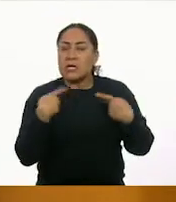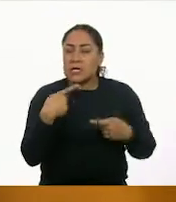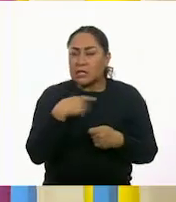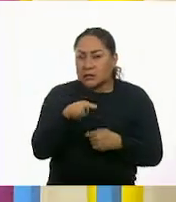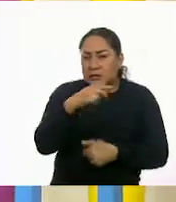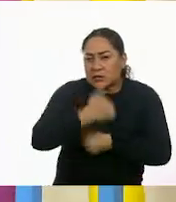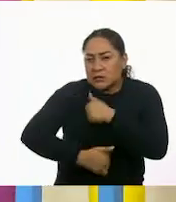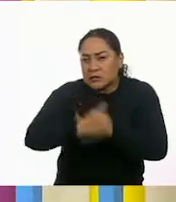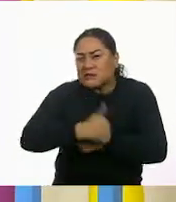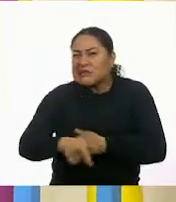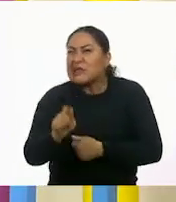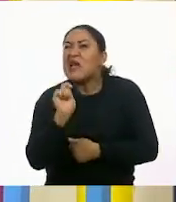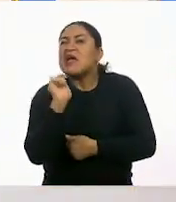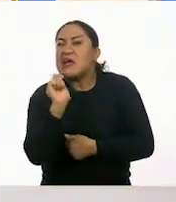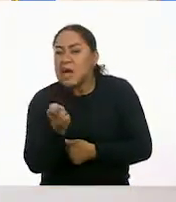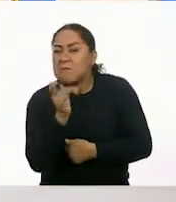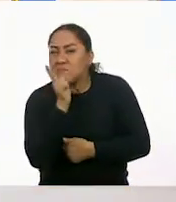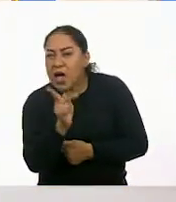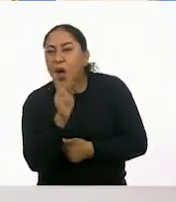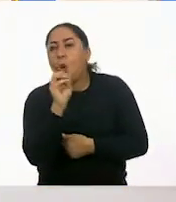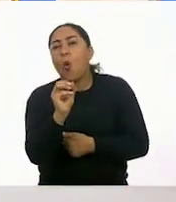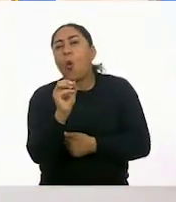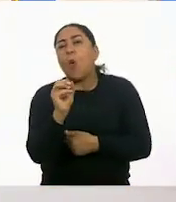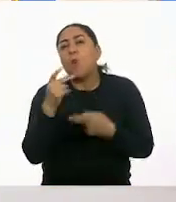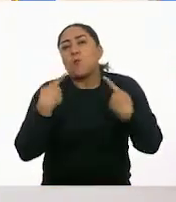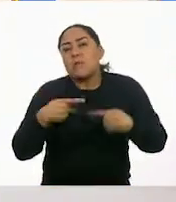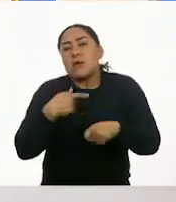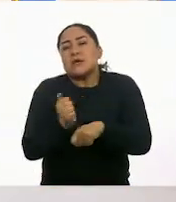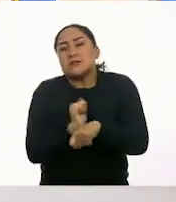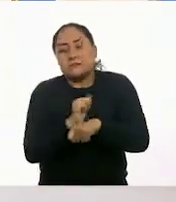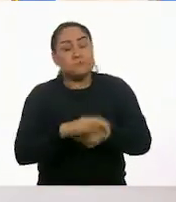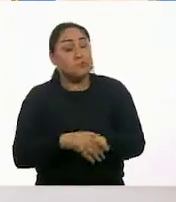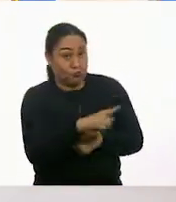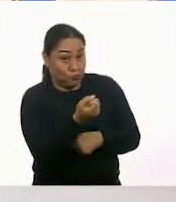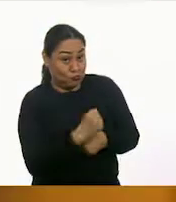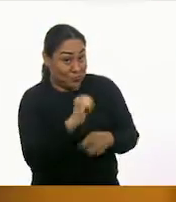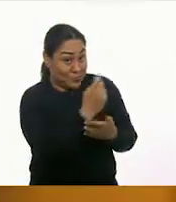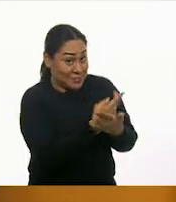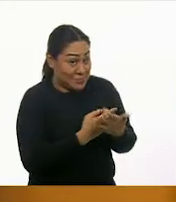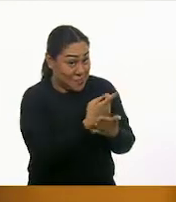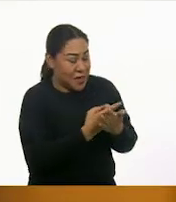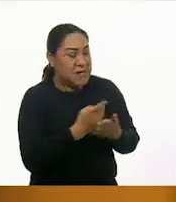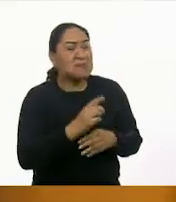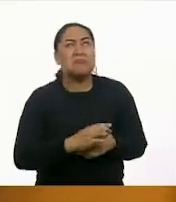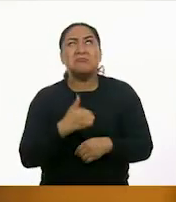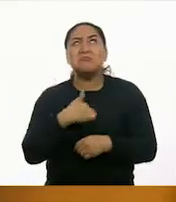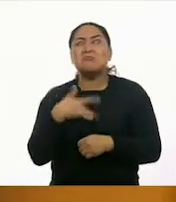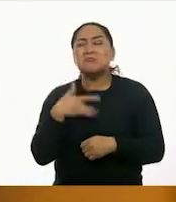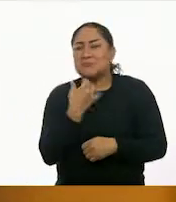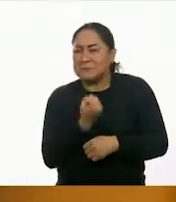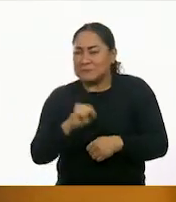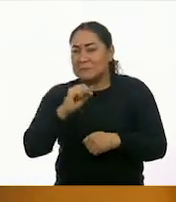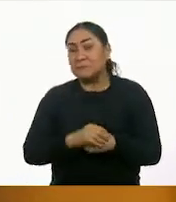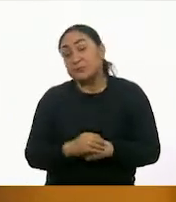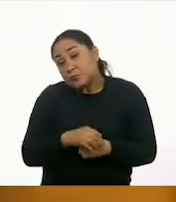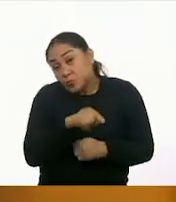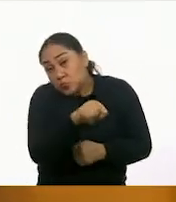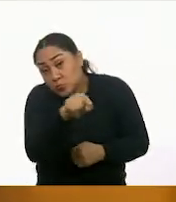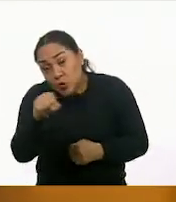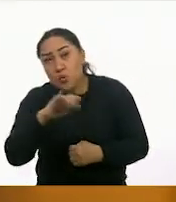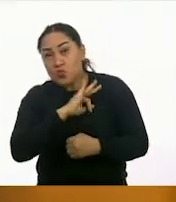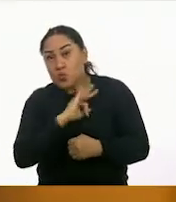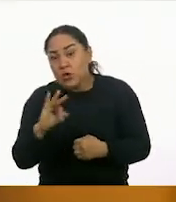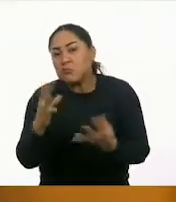¿Listo? Muy bien. ¿Qué tan bueno eres para dibujar? Creo que soy muy bueno. Allá en casa pueden hacer este juego con quien puedan tener